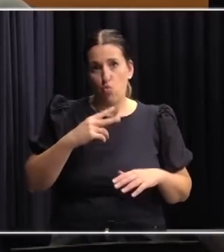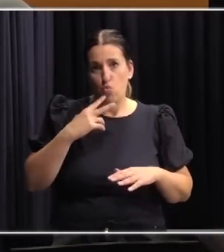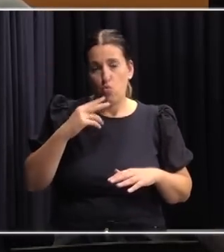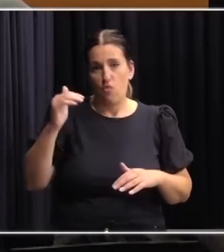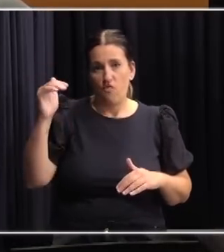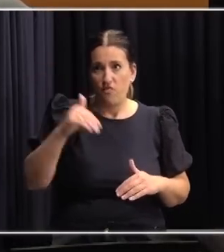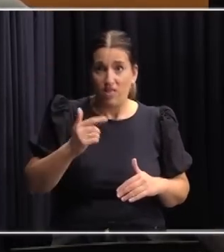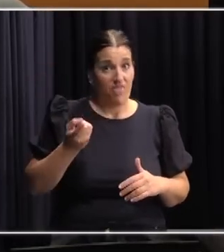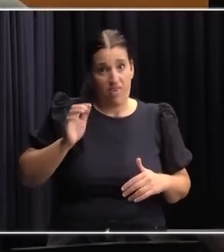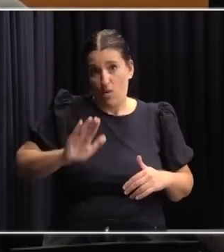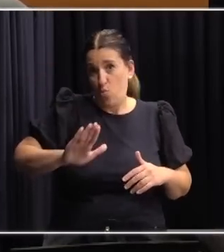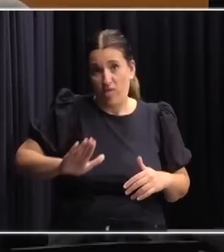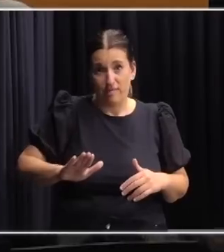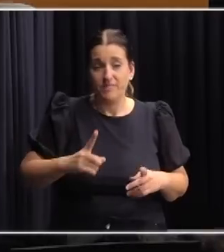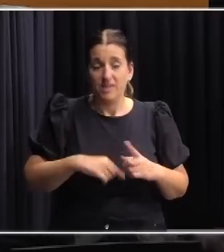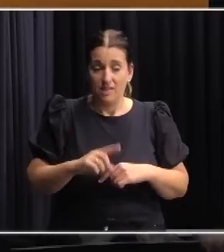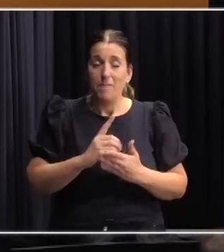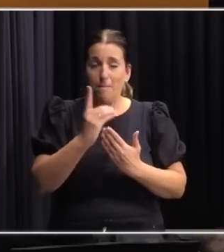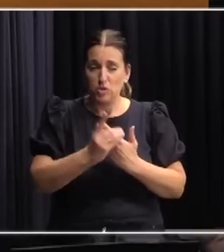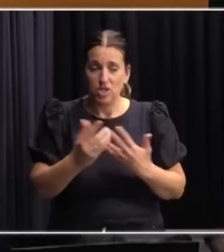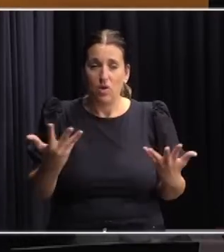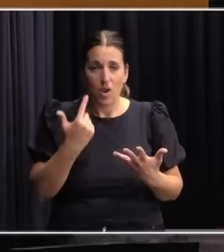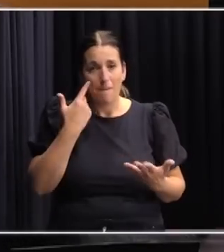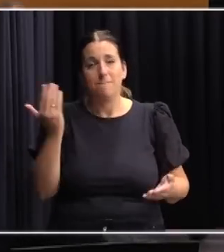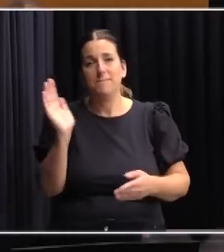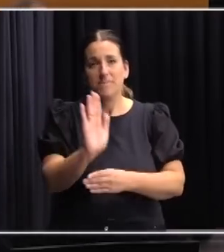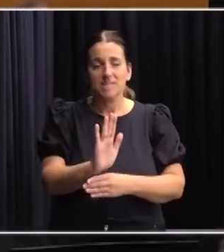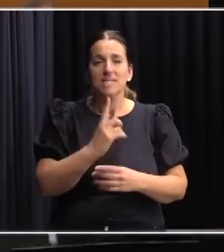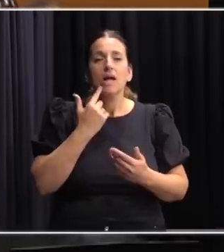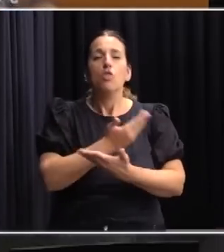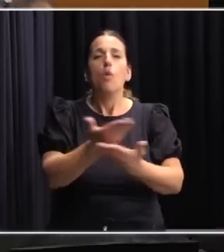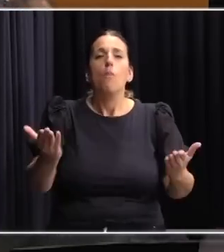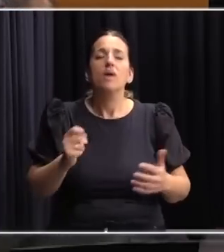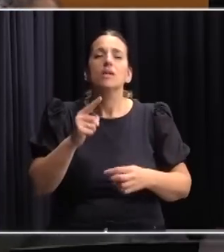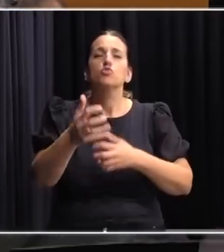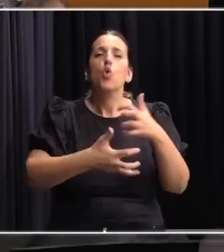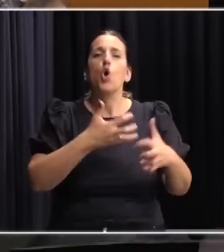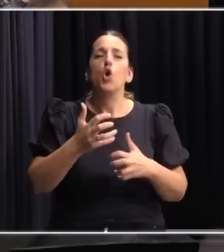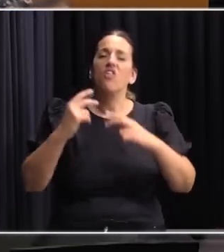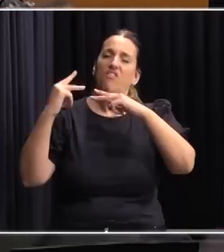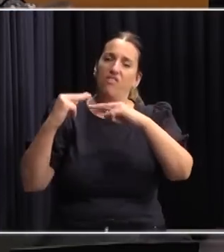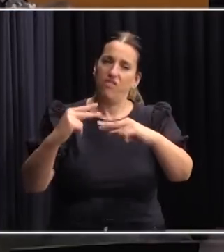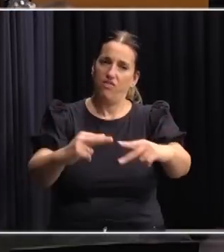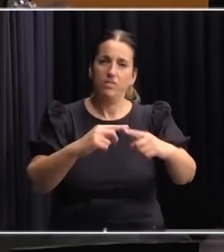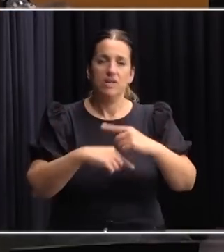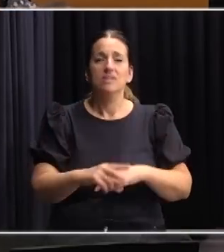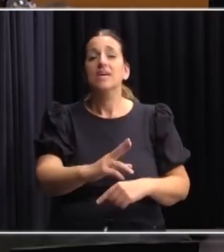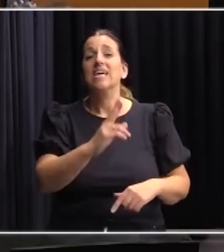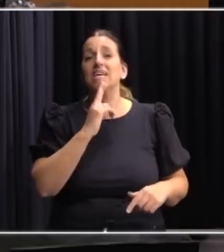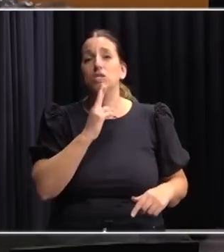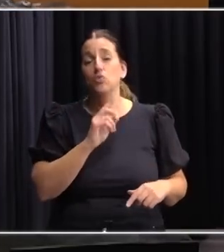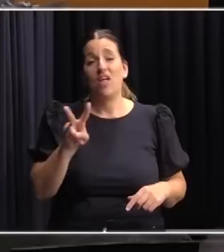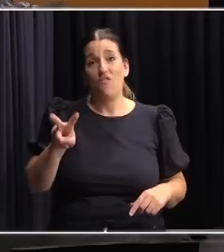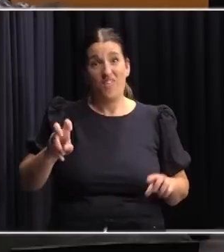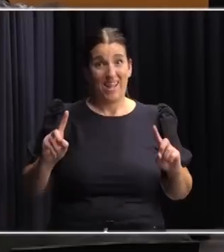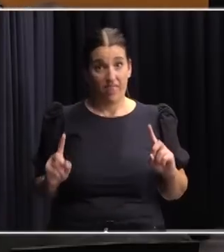empeoramiento y el proyecto que estamos presentando muestra que queda sostenible ese resultado que es